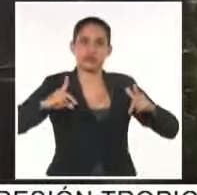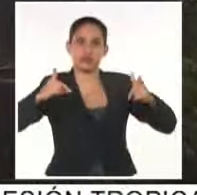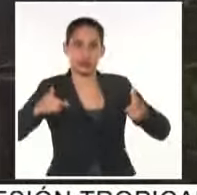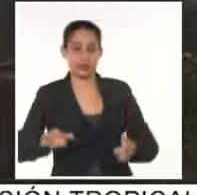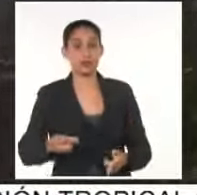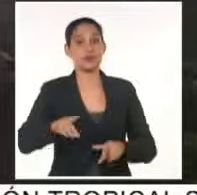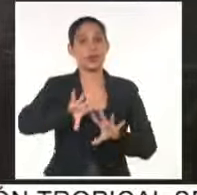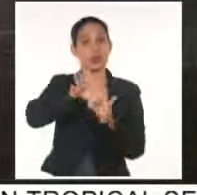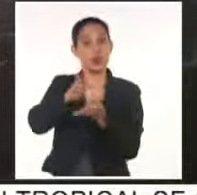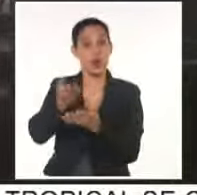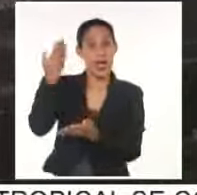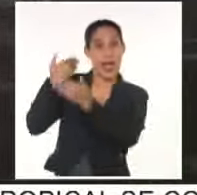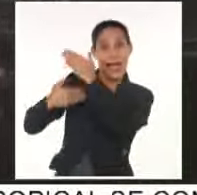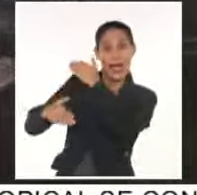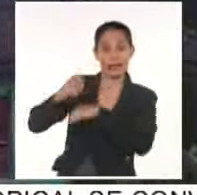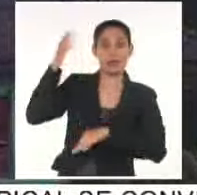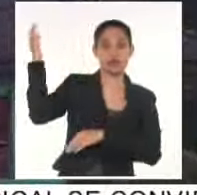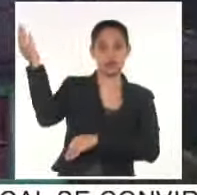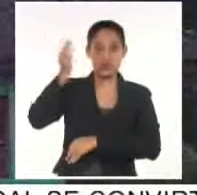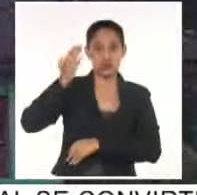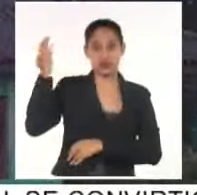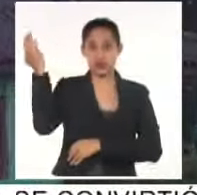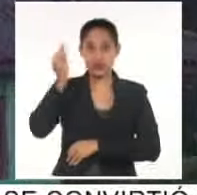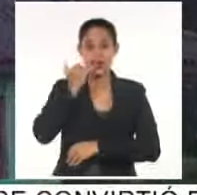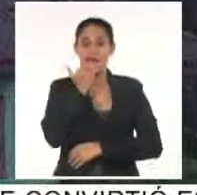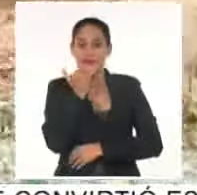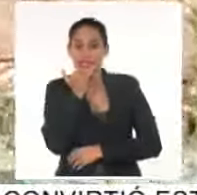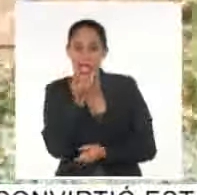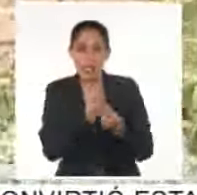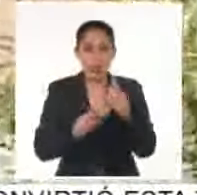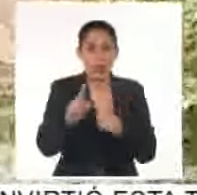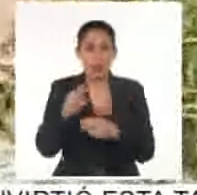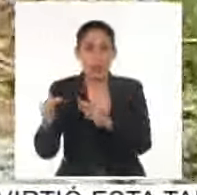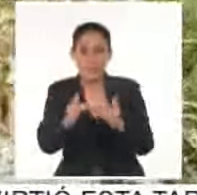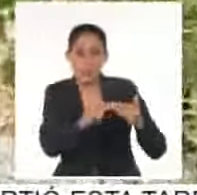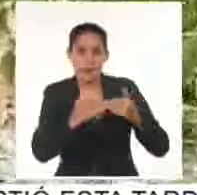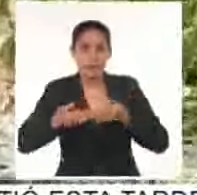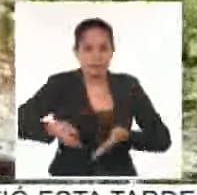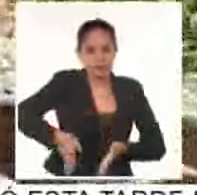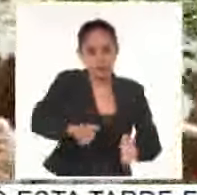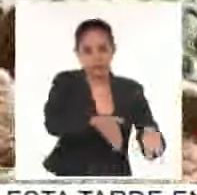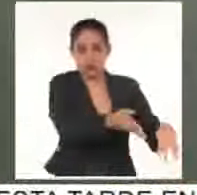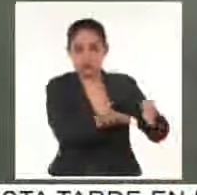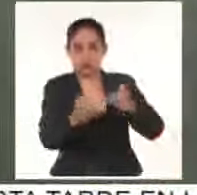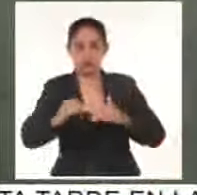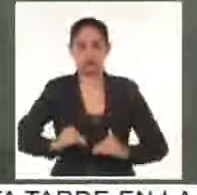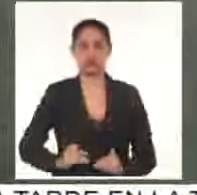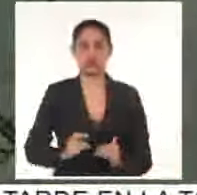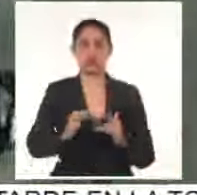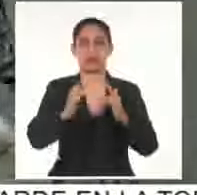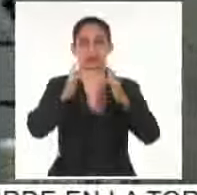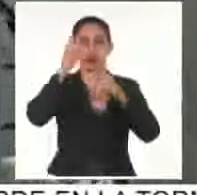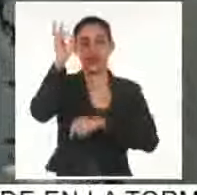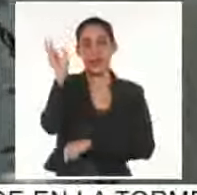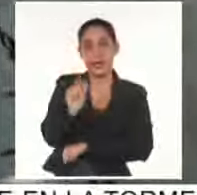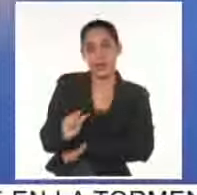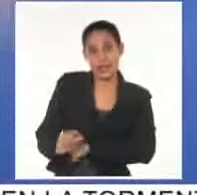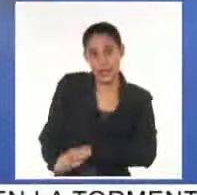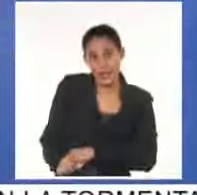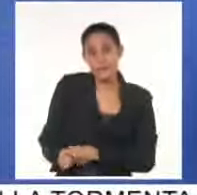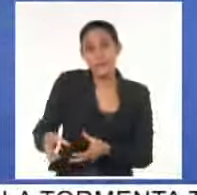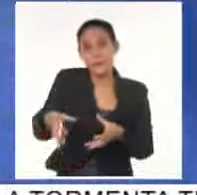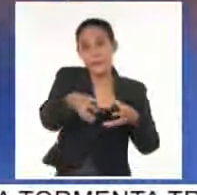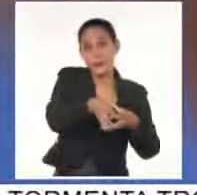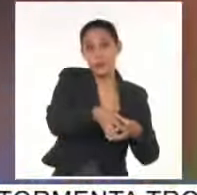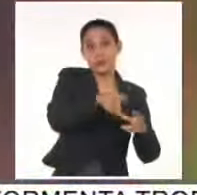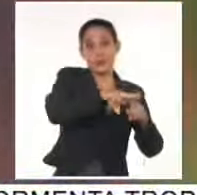huracán Oscar y las intensas lluvias, la zona quedó afectada por la rotura de viales y las crecidas de los ríos, al tiempo que brigadas de Holguín y el propio